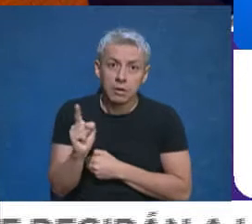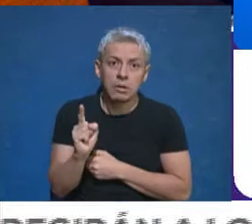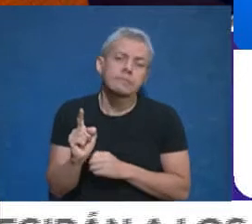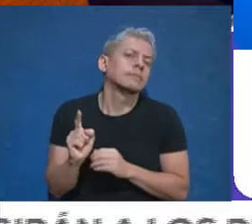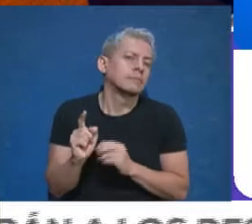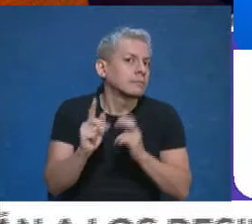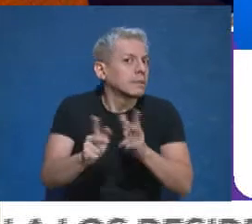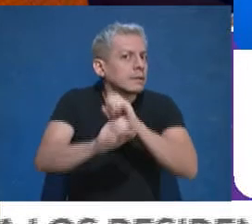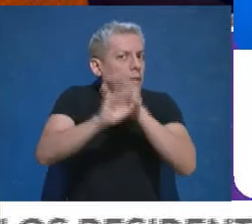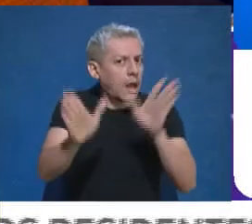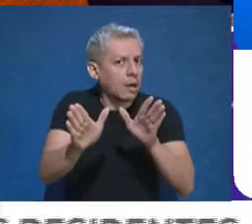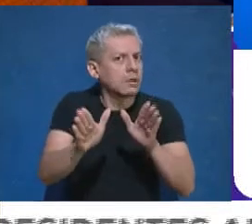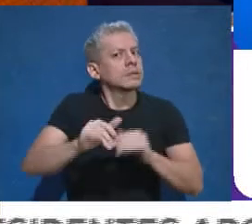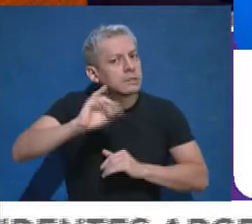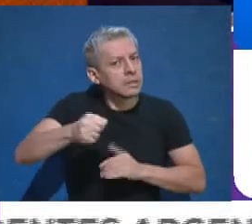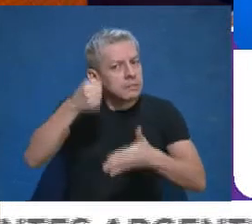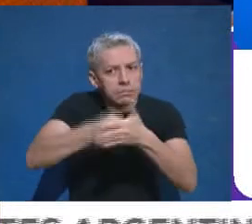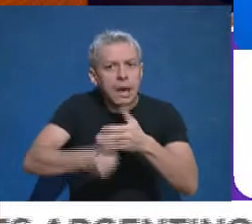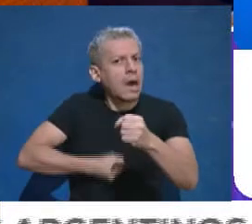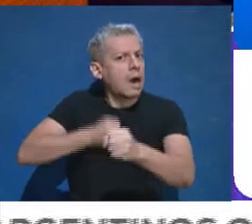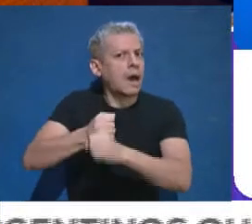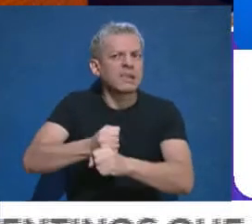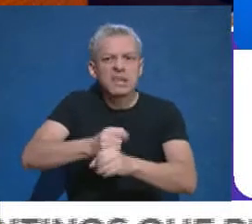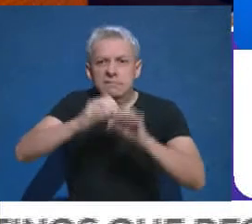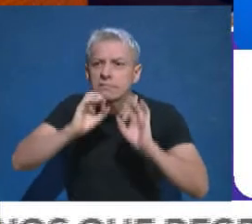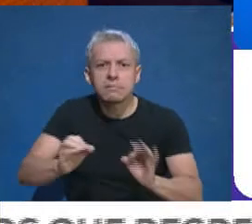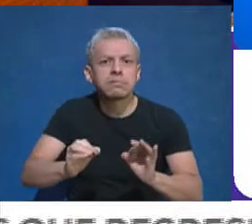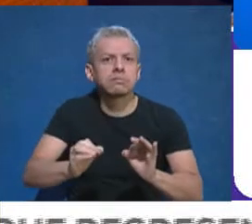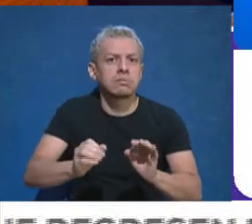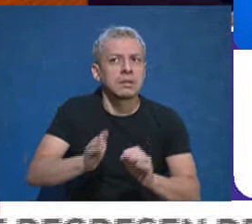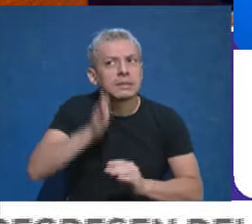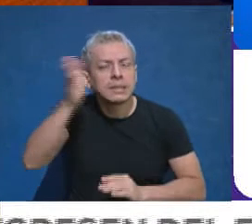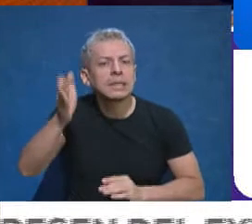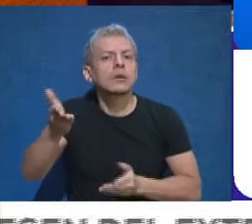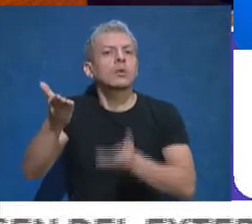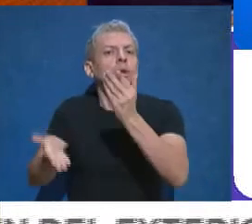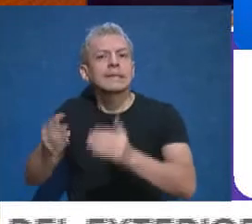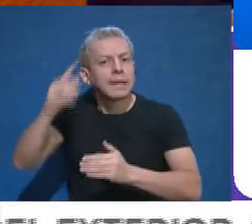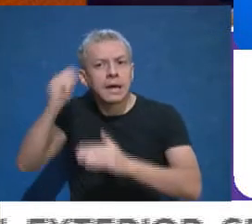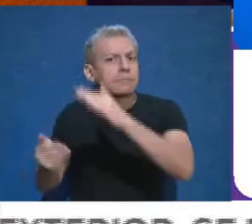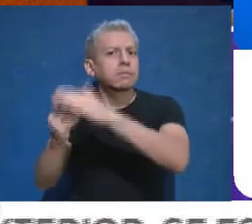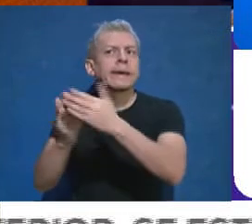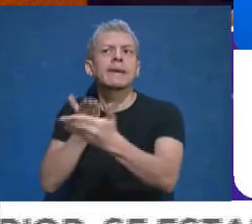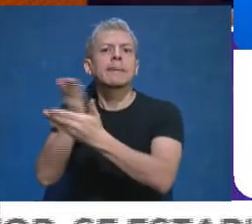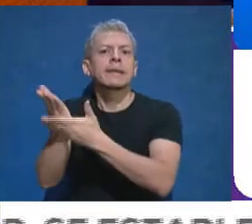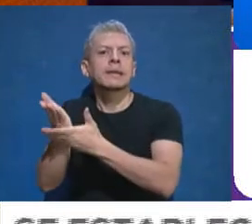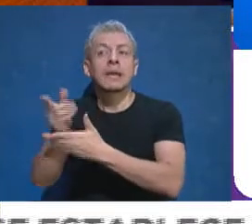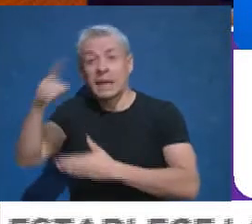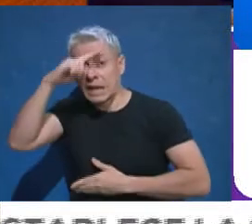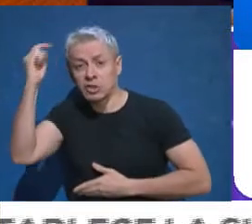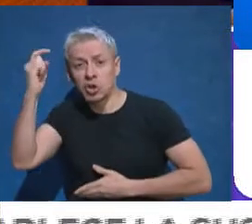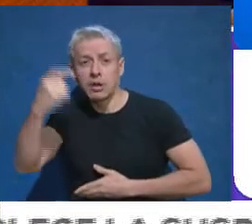claro que el pleito se va a llevar hasta las últimas consecuencias ante la Corte, solicitando que no discriminen a Mendoza. No